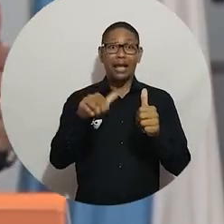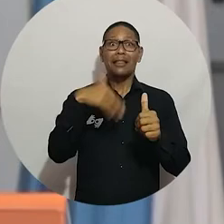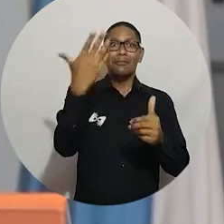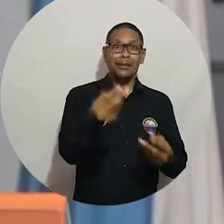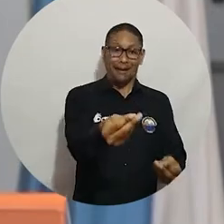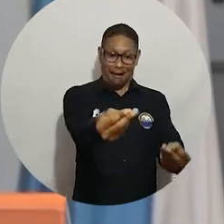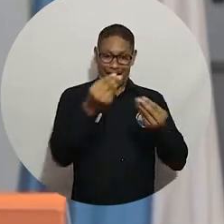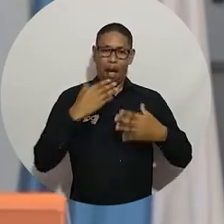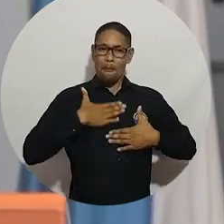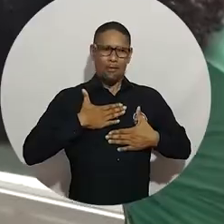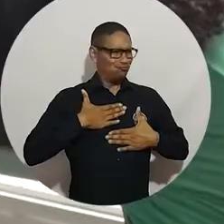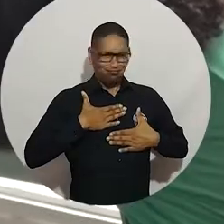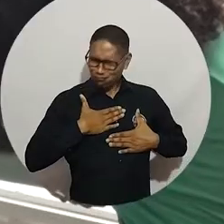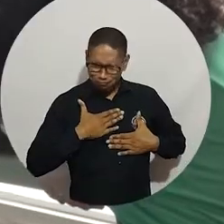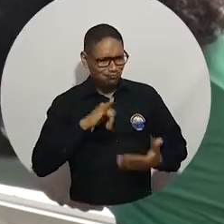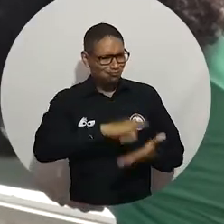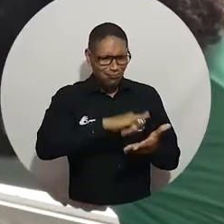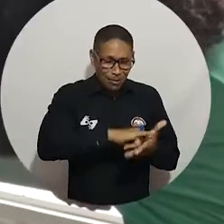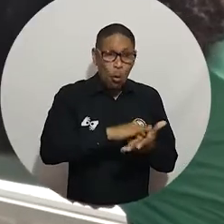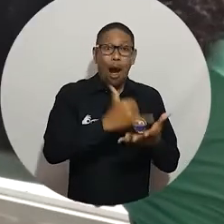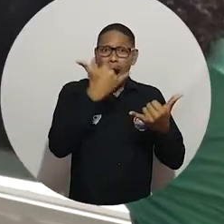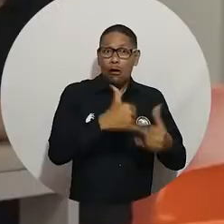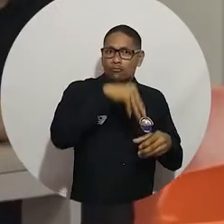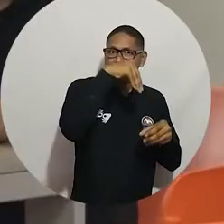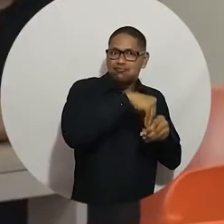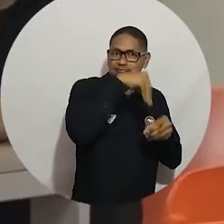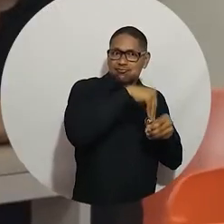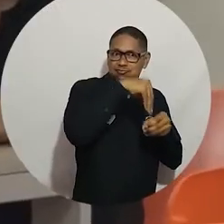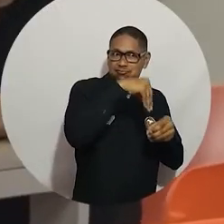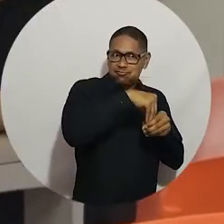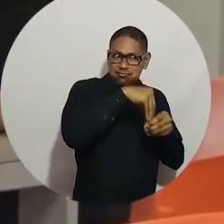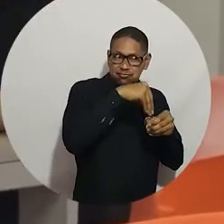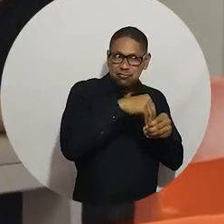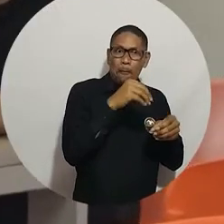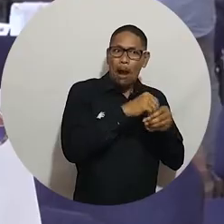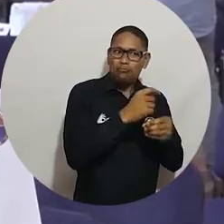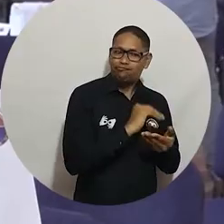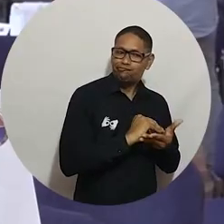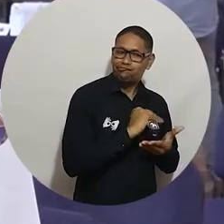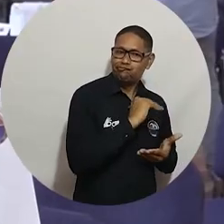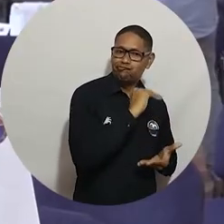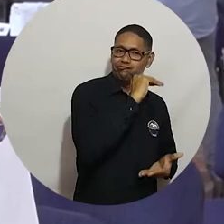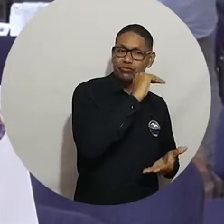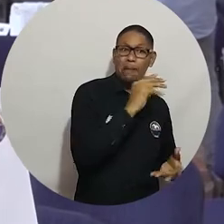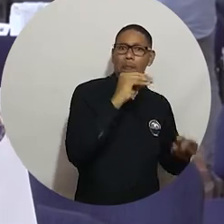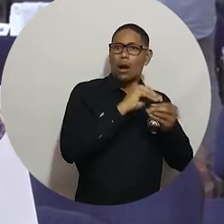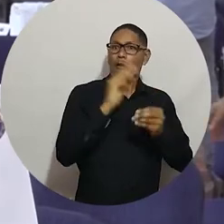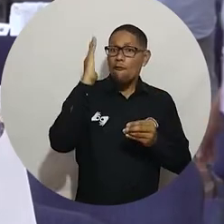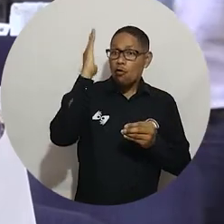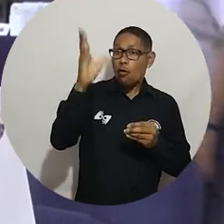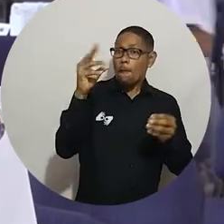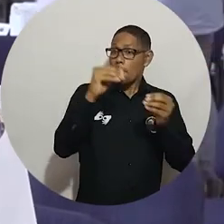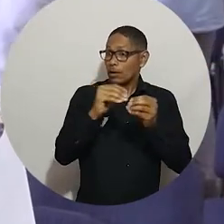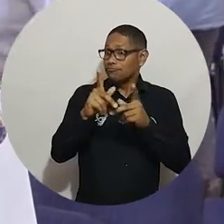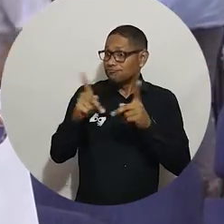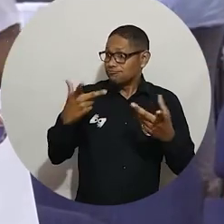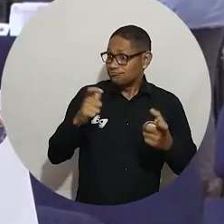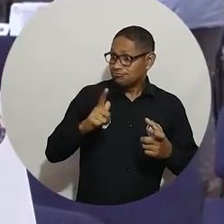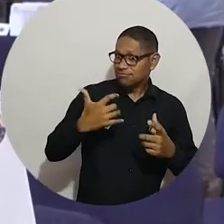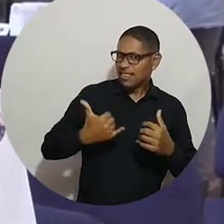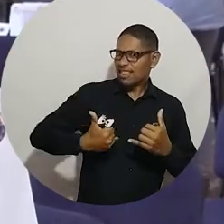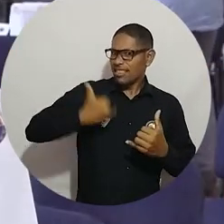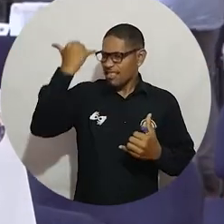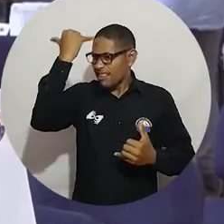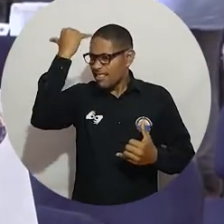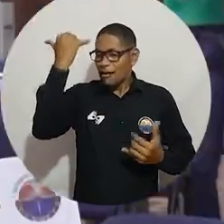universidad para que luego otros emprendedores como ustedes recojan esa semilla y esa siembra. Esta idea de negocio nace a partir de todo el